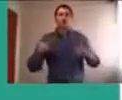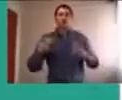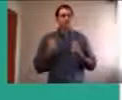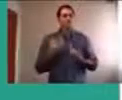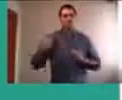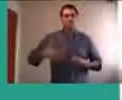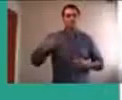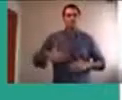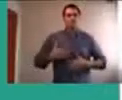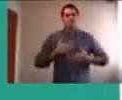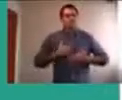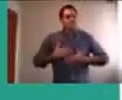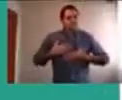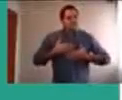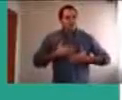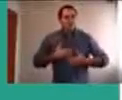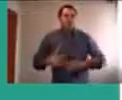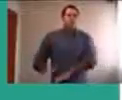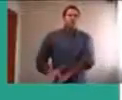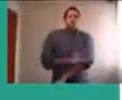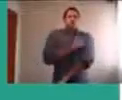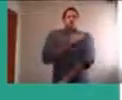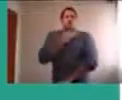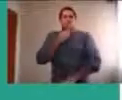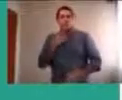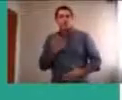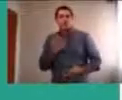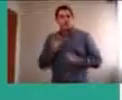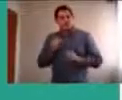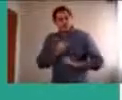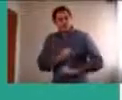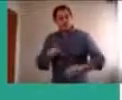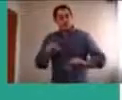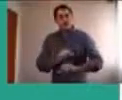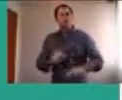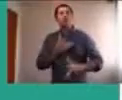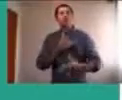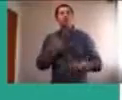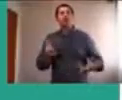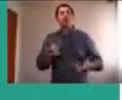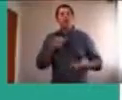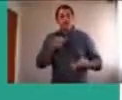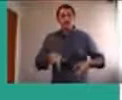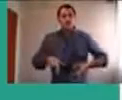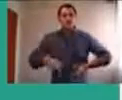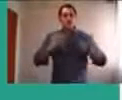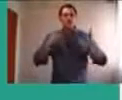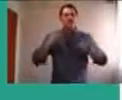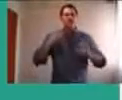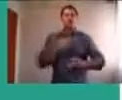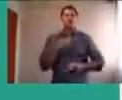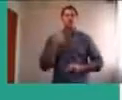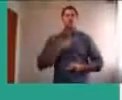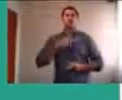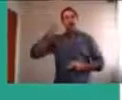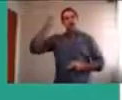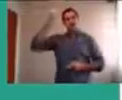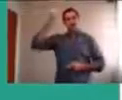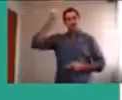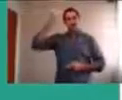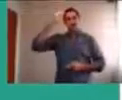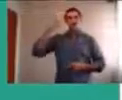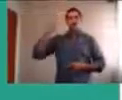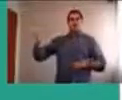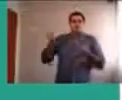individuo aislado, las situaciones, que nos generan, malestar, e incomodidad, porque lo que queremos todos, todas las personas, es tener